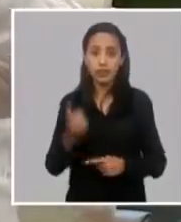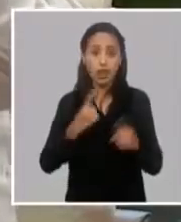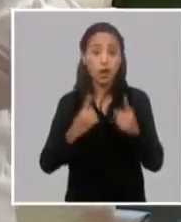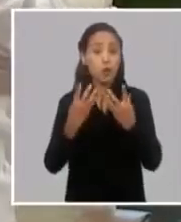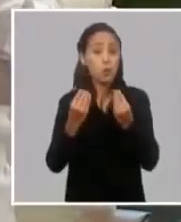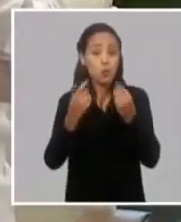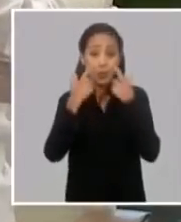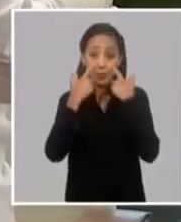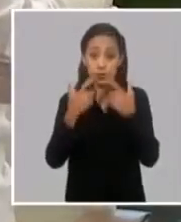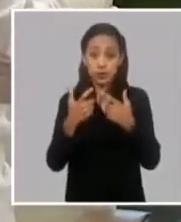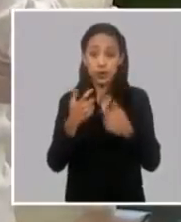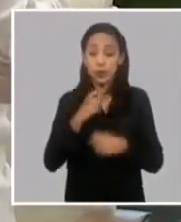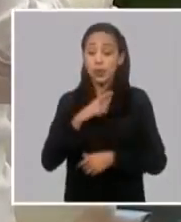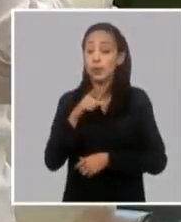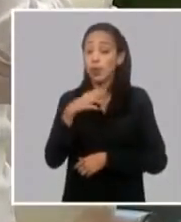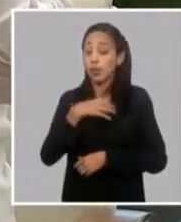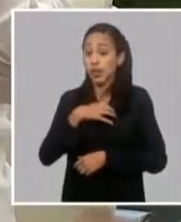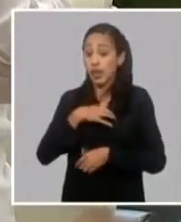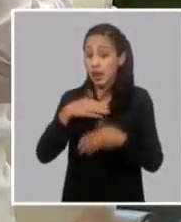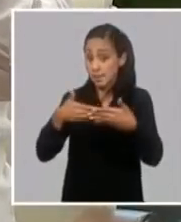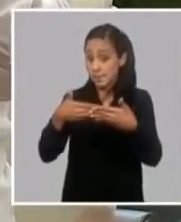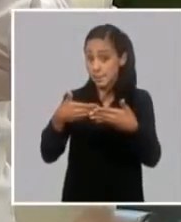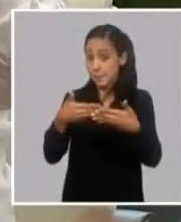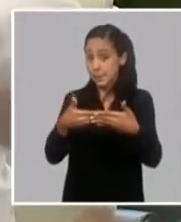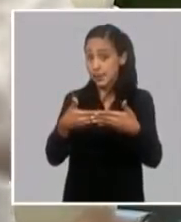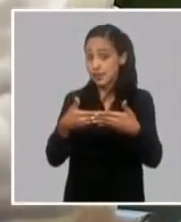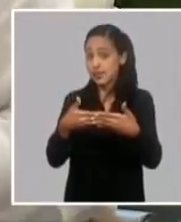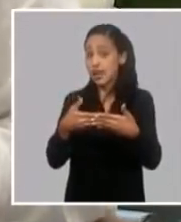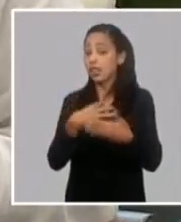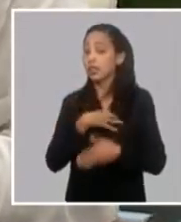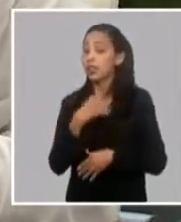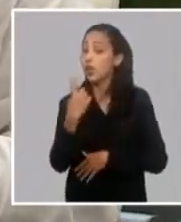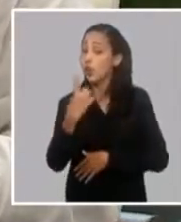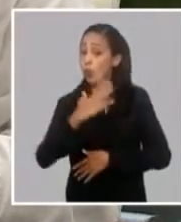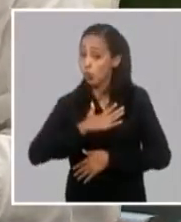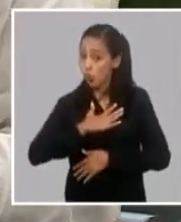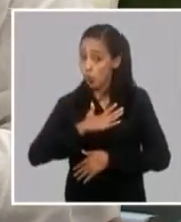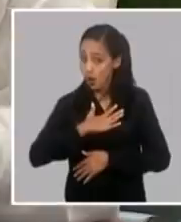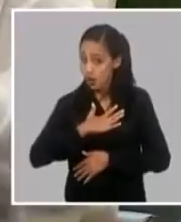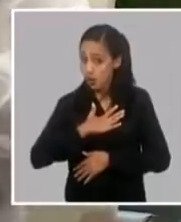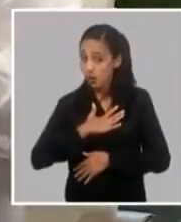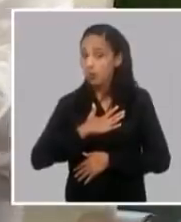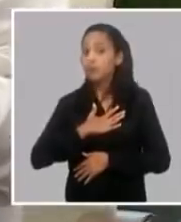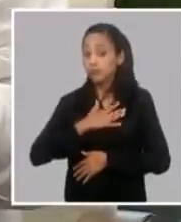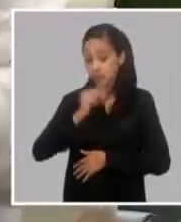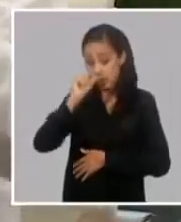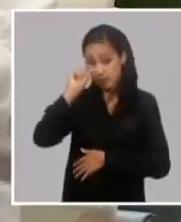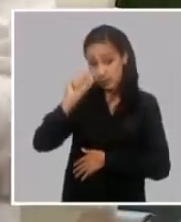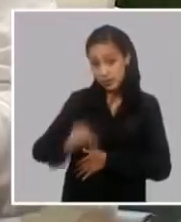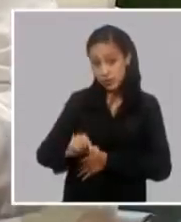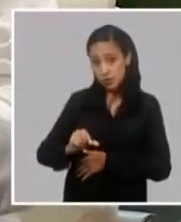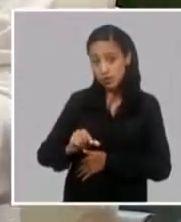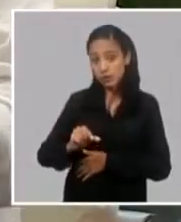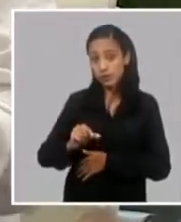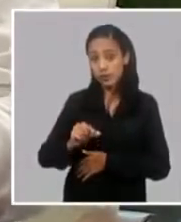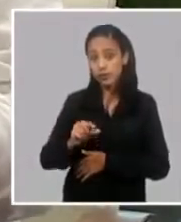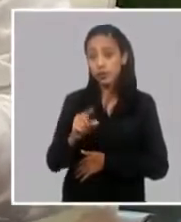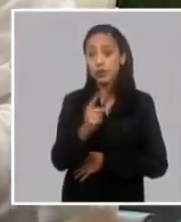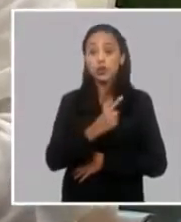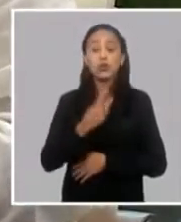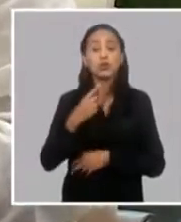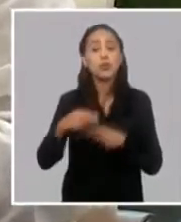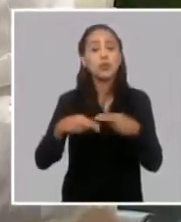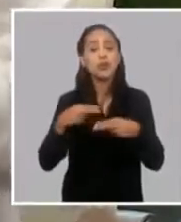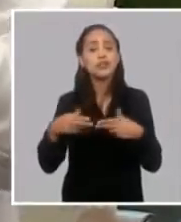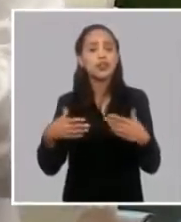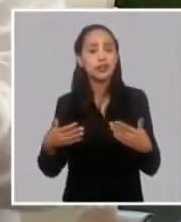identificar un dueño vamos a decir así de la micro pequeña y mediana empresa estatal estamos llevando a la práctica una concepción